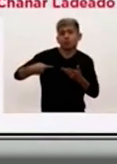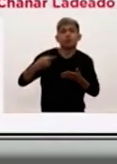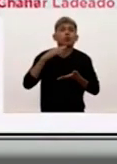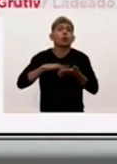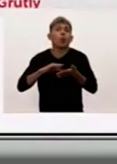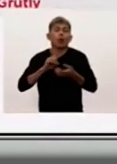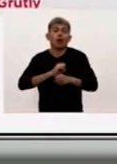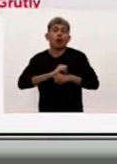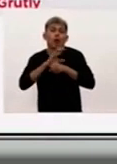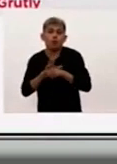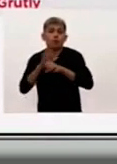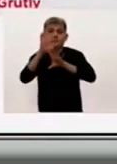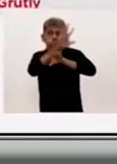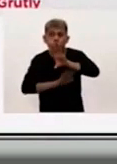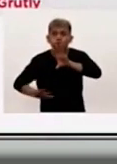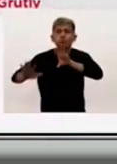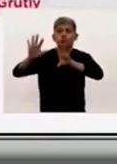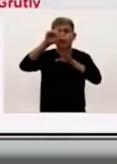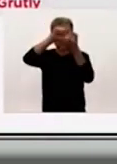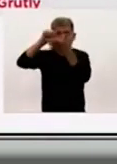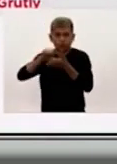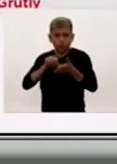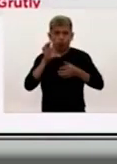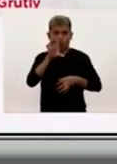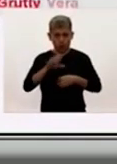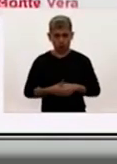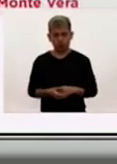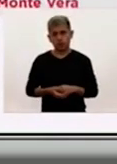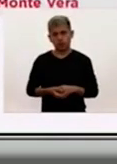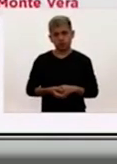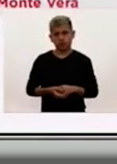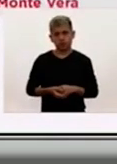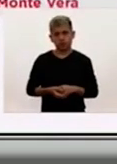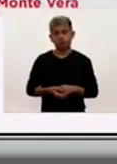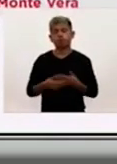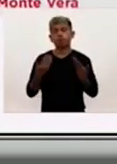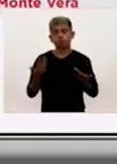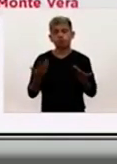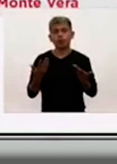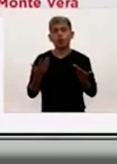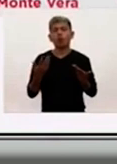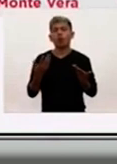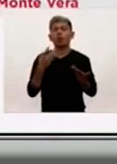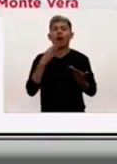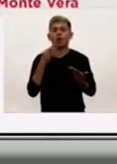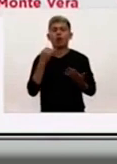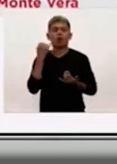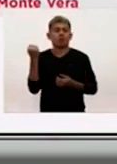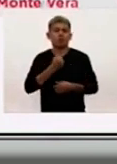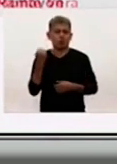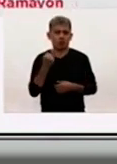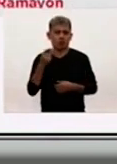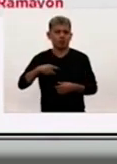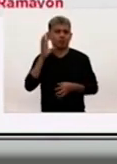al número de casos en todas las localidades de las provincias. Un dato importante a tener en cuenta es